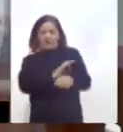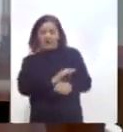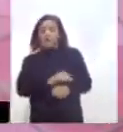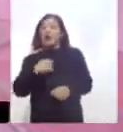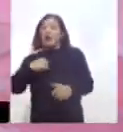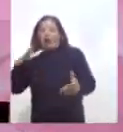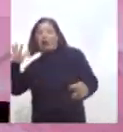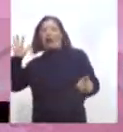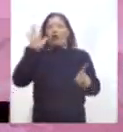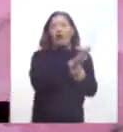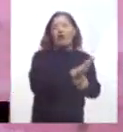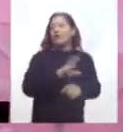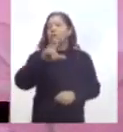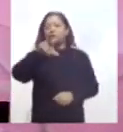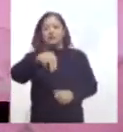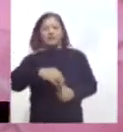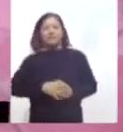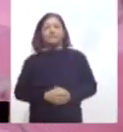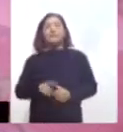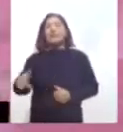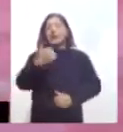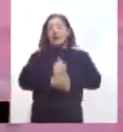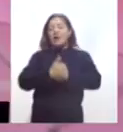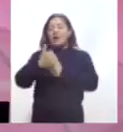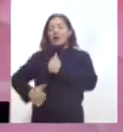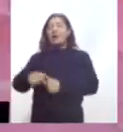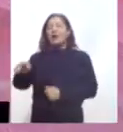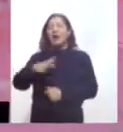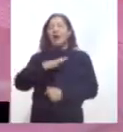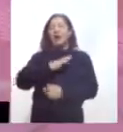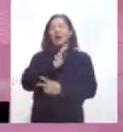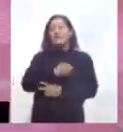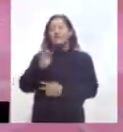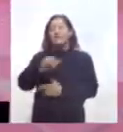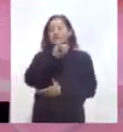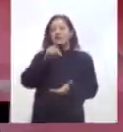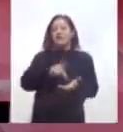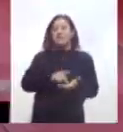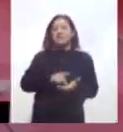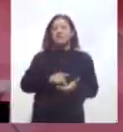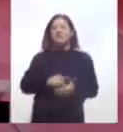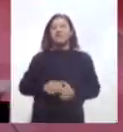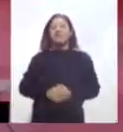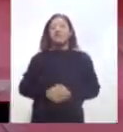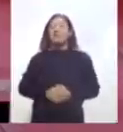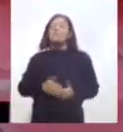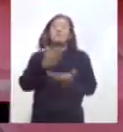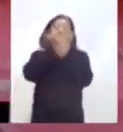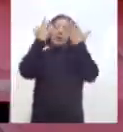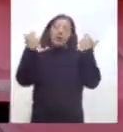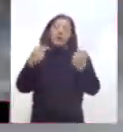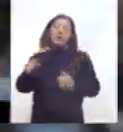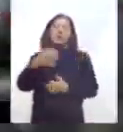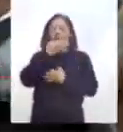atacar. El Campeonato Estatal Amateur tiene programada la tercera fecha en Episaco, en fecha por definir.